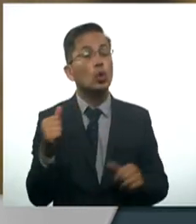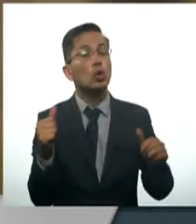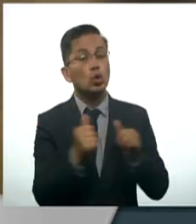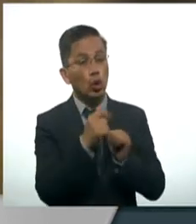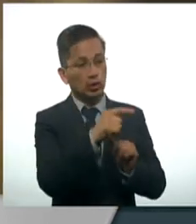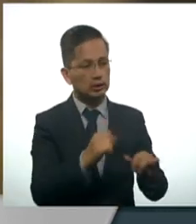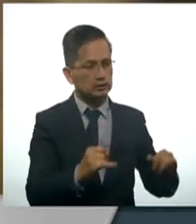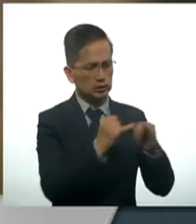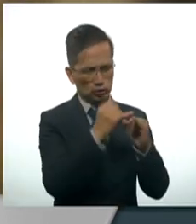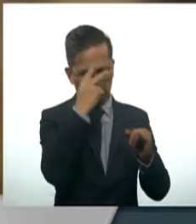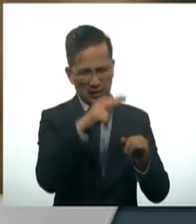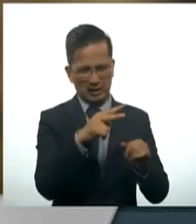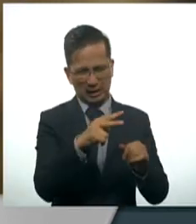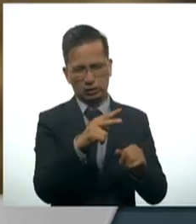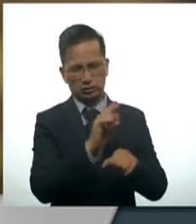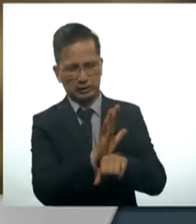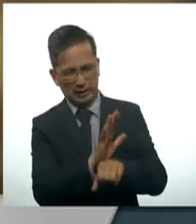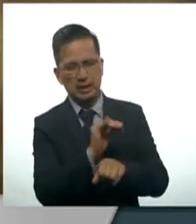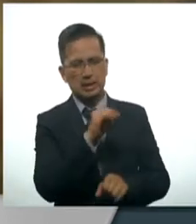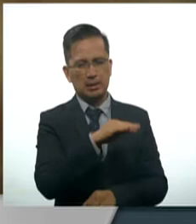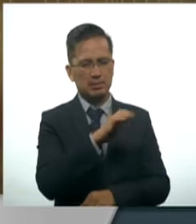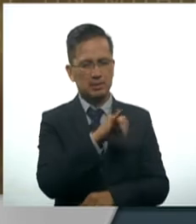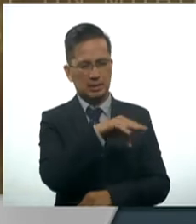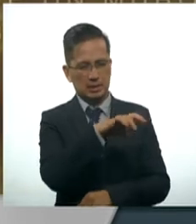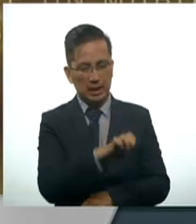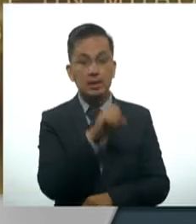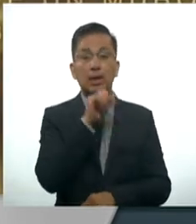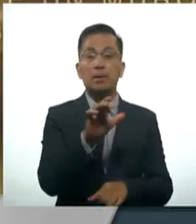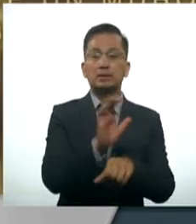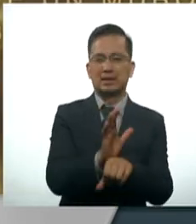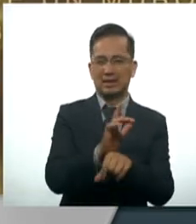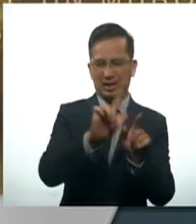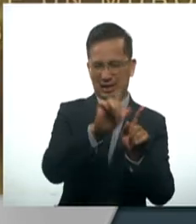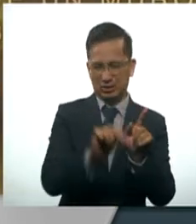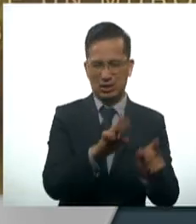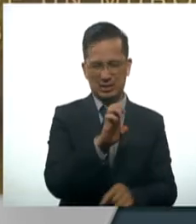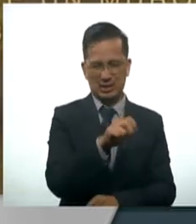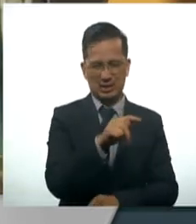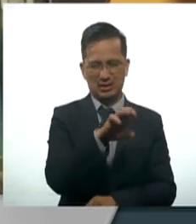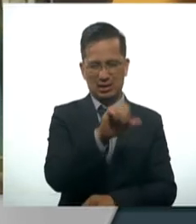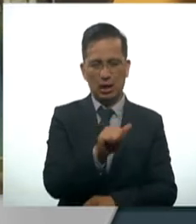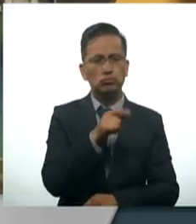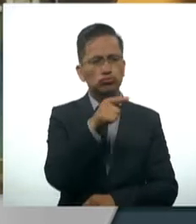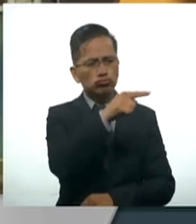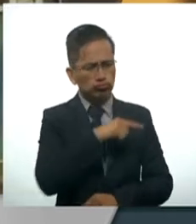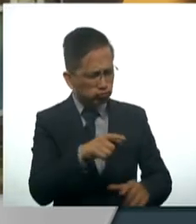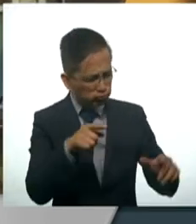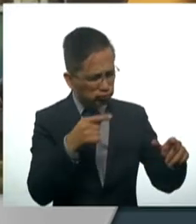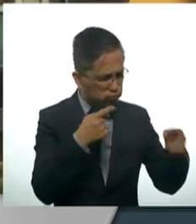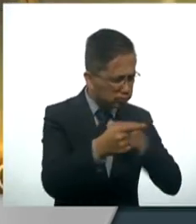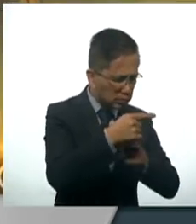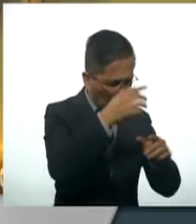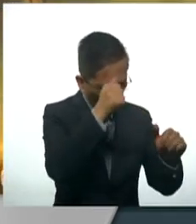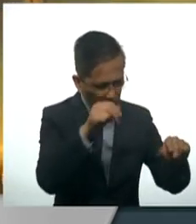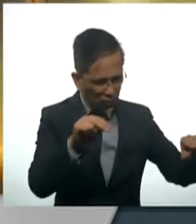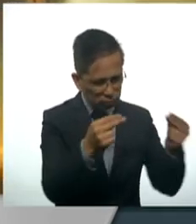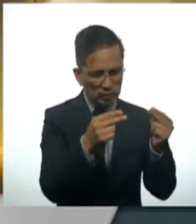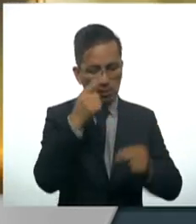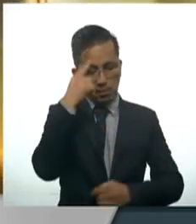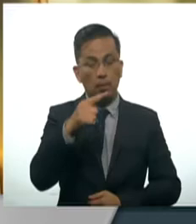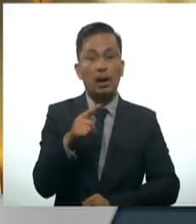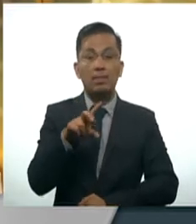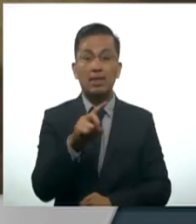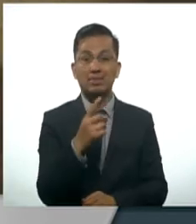Mexicano de Cinematografía, IMSCINE, y la Cineteca Nacional, sumaron esfuerzos para incorporar a su programación la transmisión de al menos 34